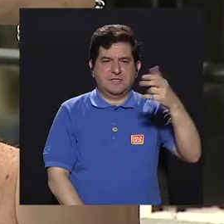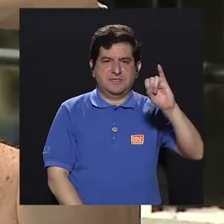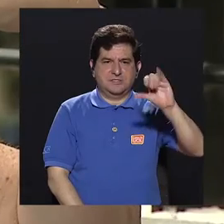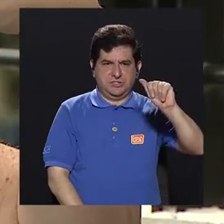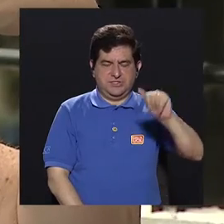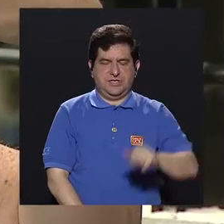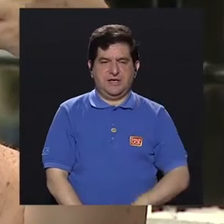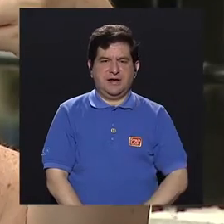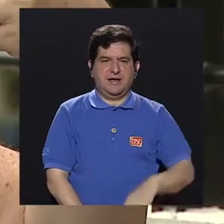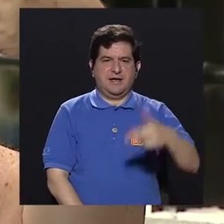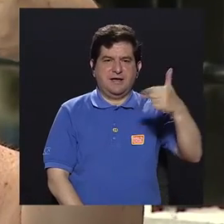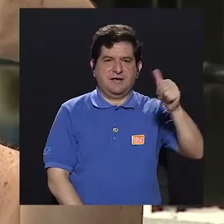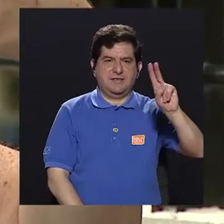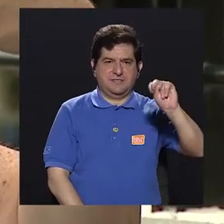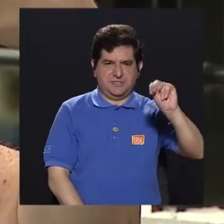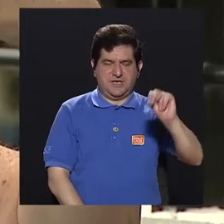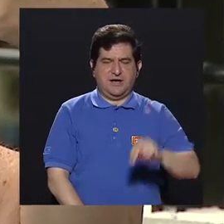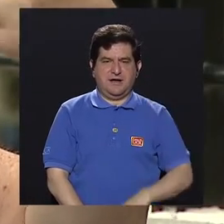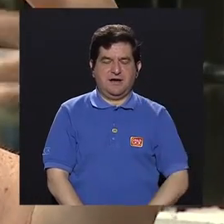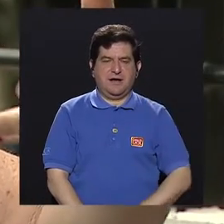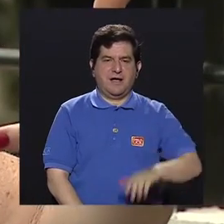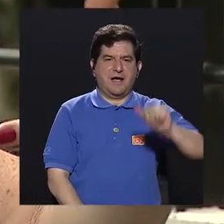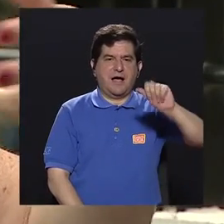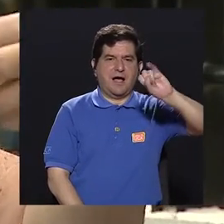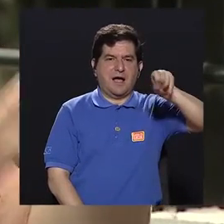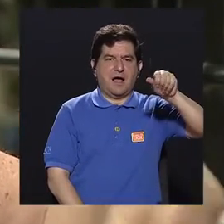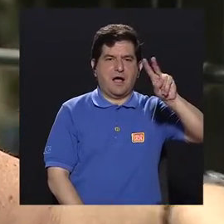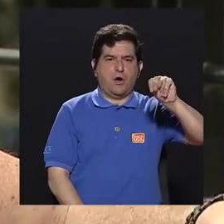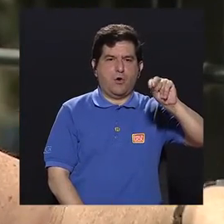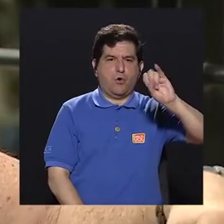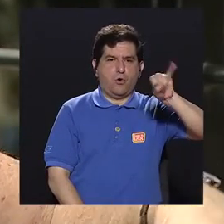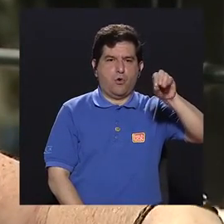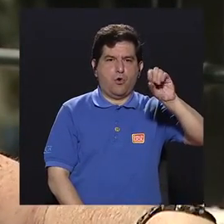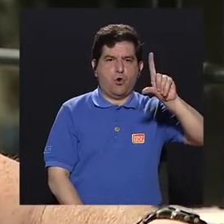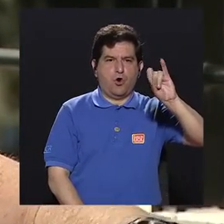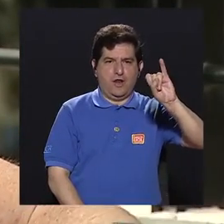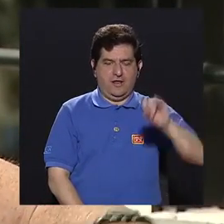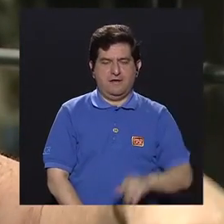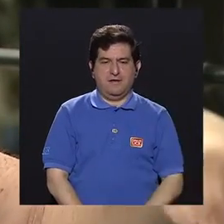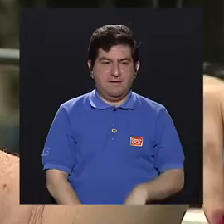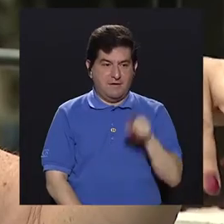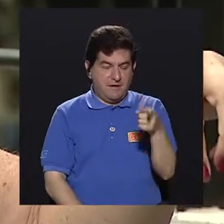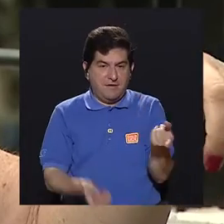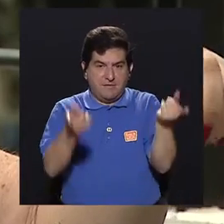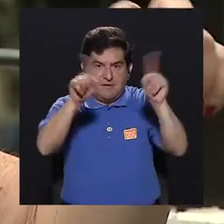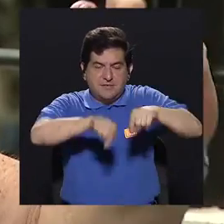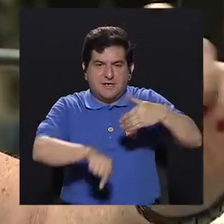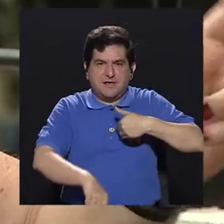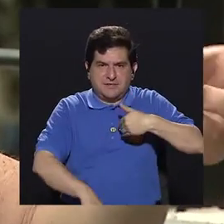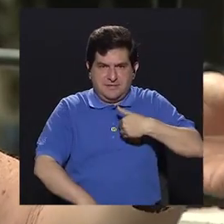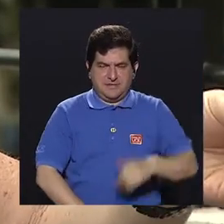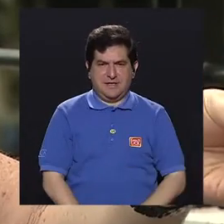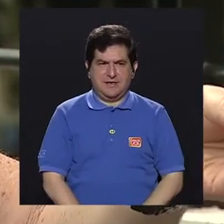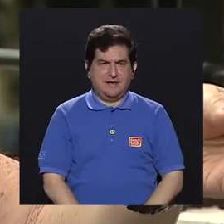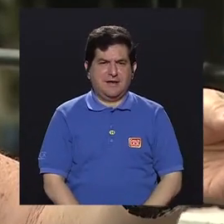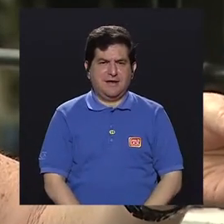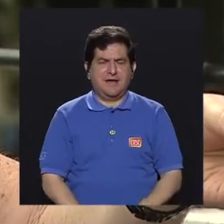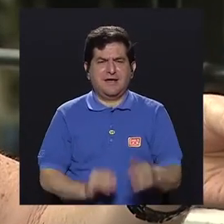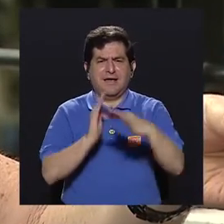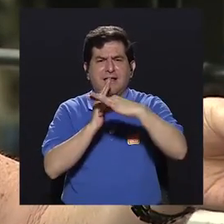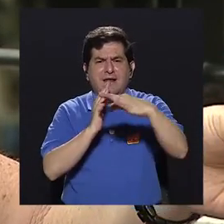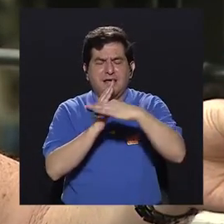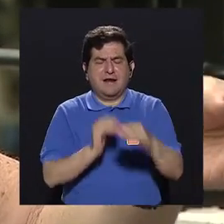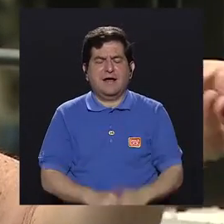como el chán, como el mismo ajonjolí, son semillas que tienen una predominancia de